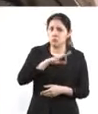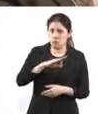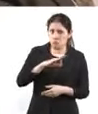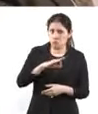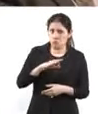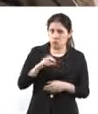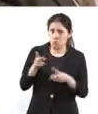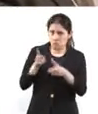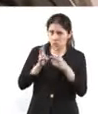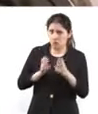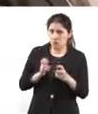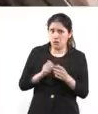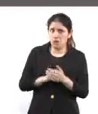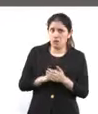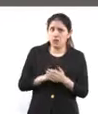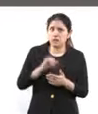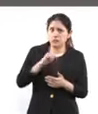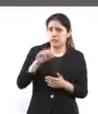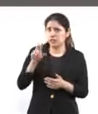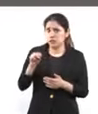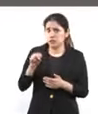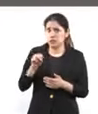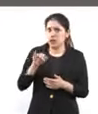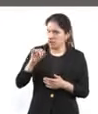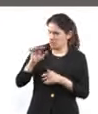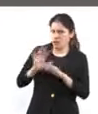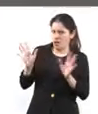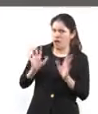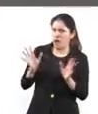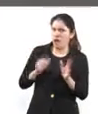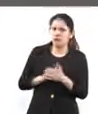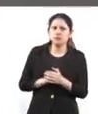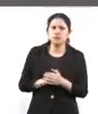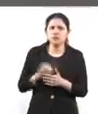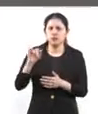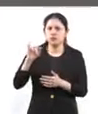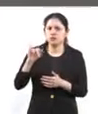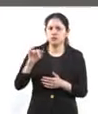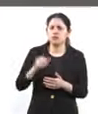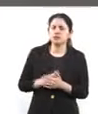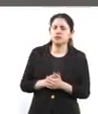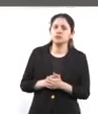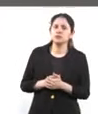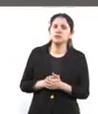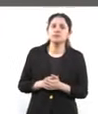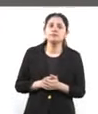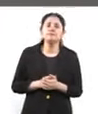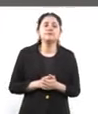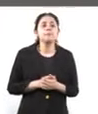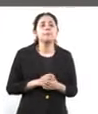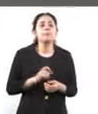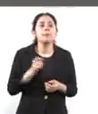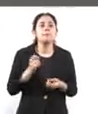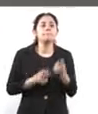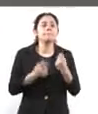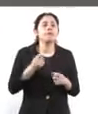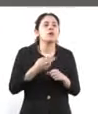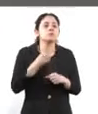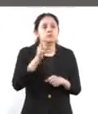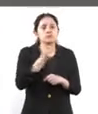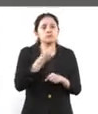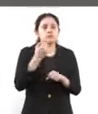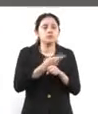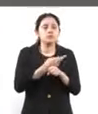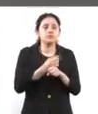si las cadenas lo desean? Ya lo subieron, de hecho, ¿no? Tuvimos, a lo mejor ahí le pediría a la Secretaría de Cultura, pero hubo una mesa de